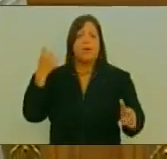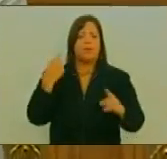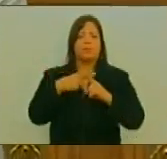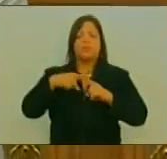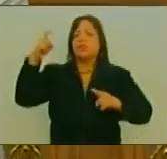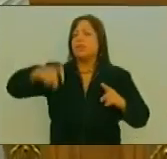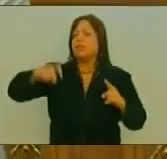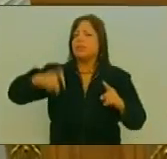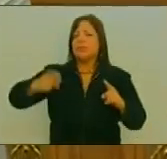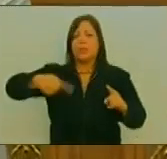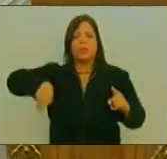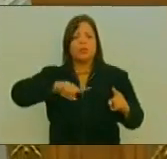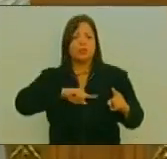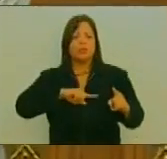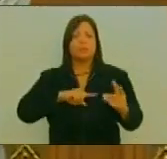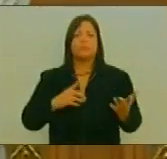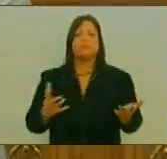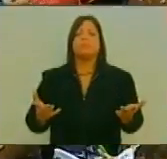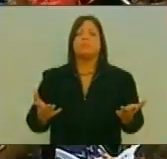necesitamos